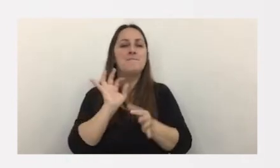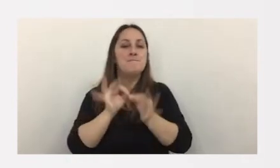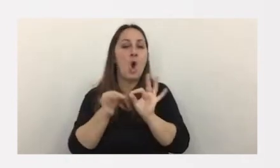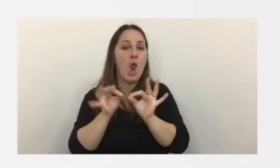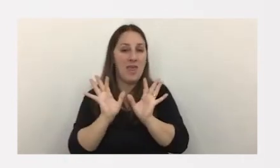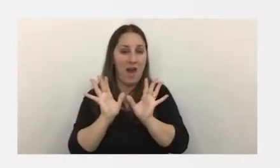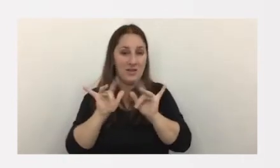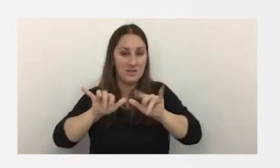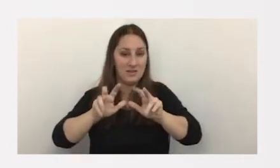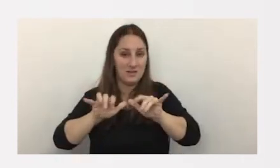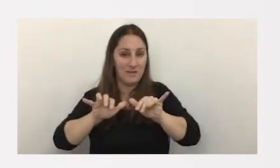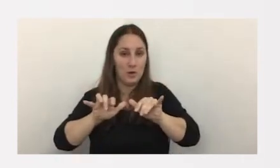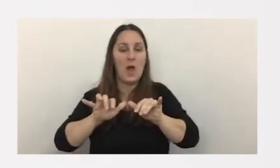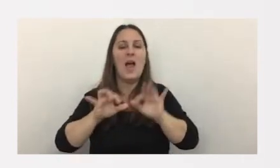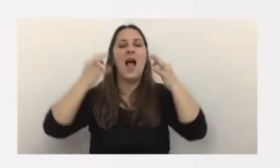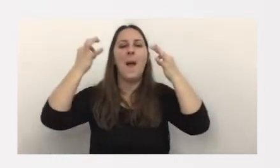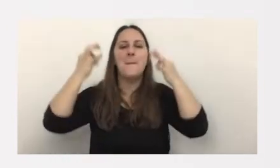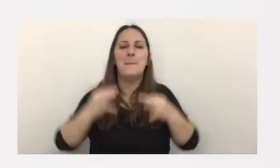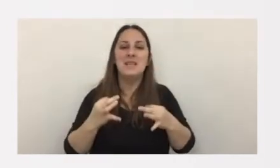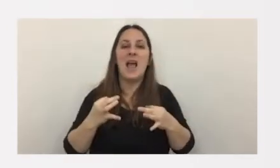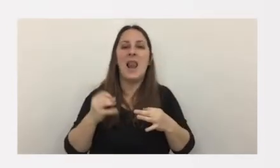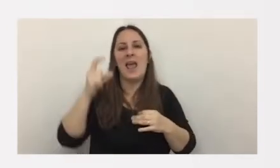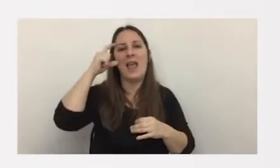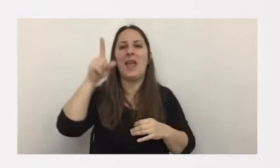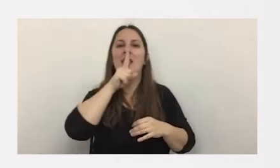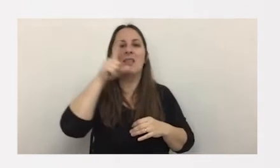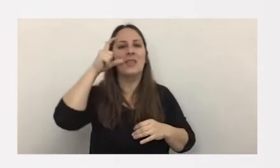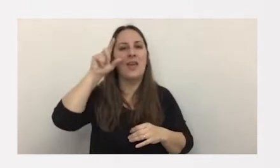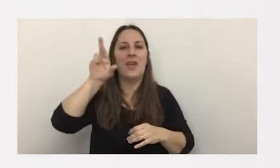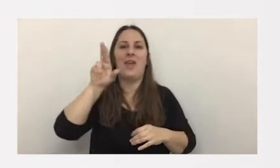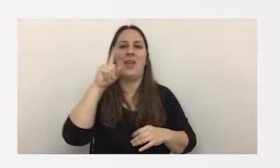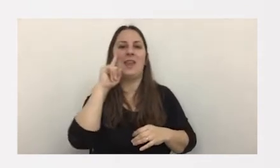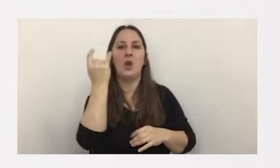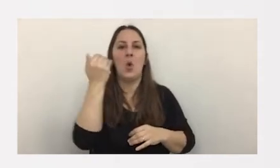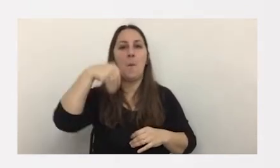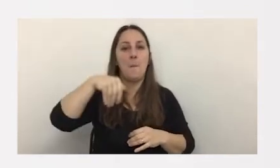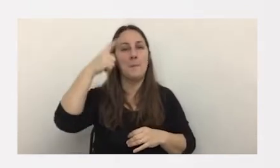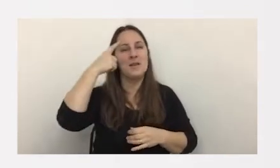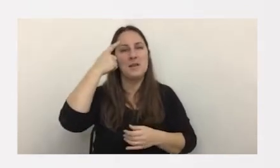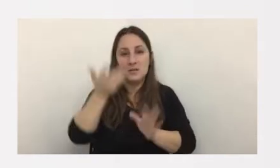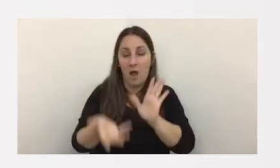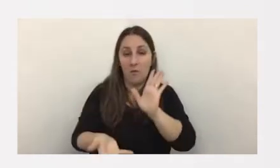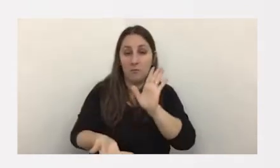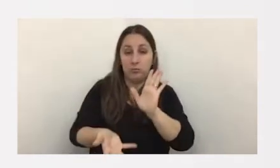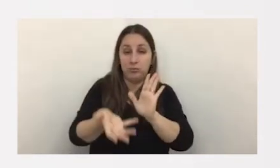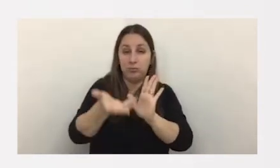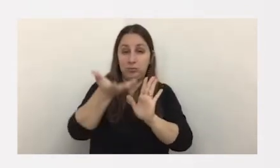cripto especialmente ethereum con una proyección de crecimiento exponencial